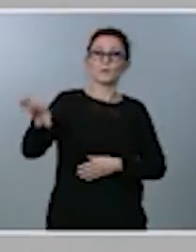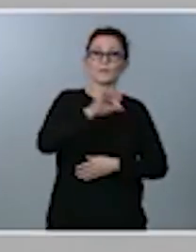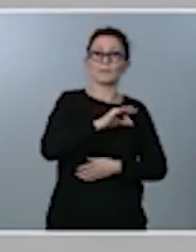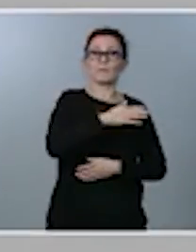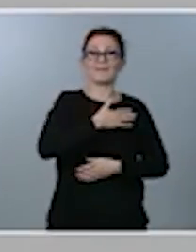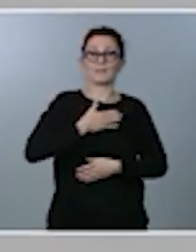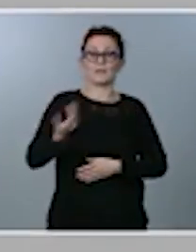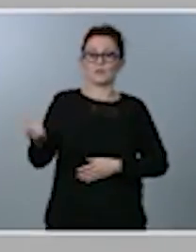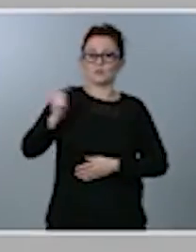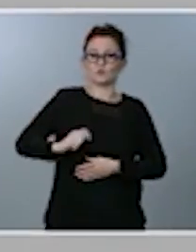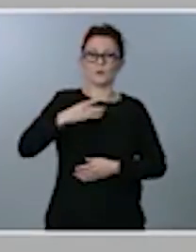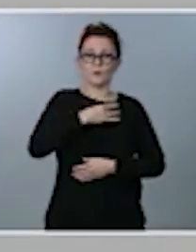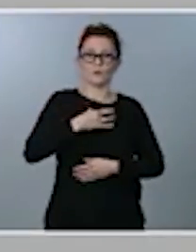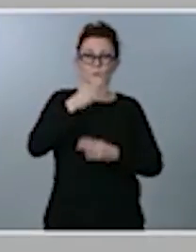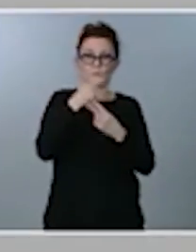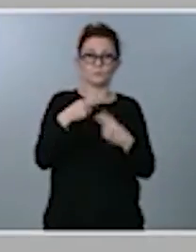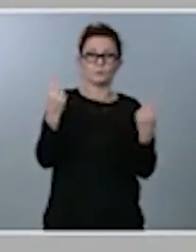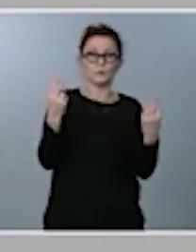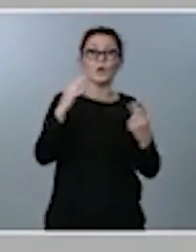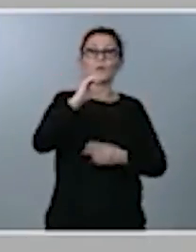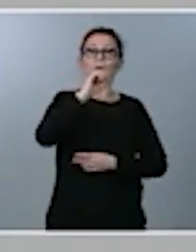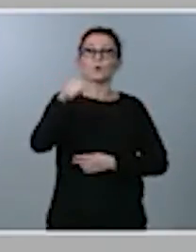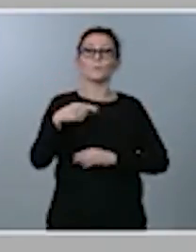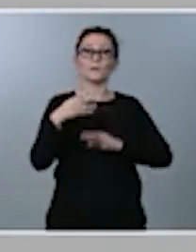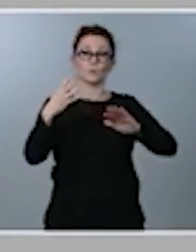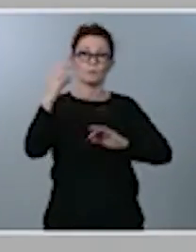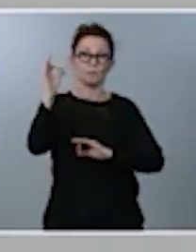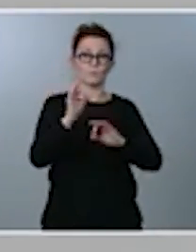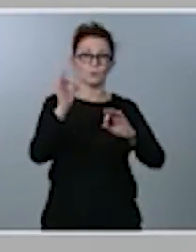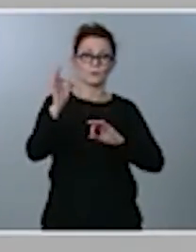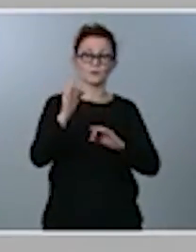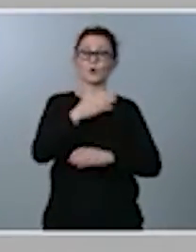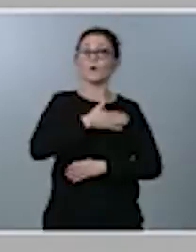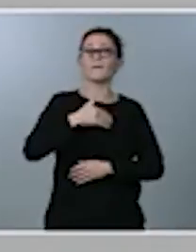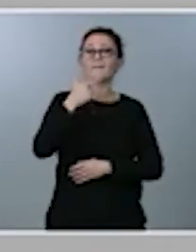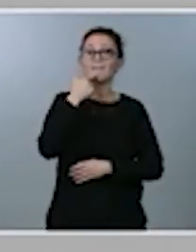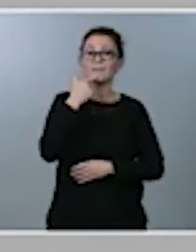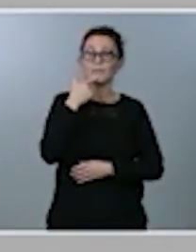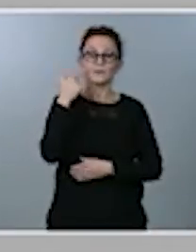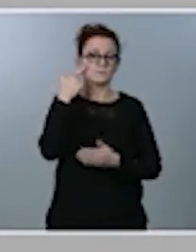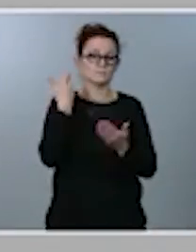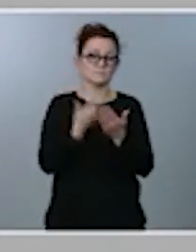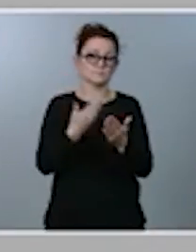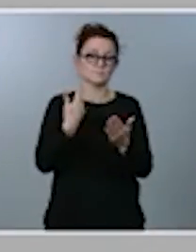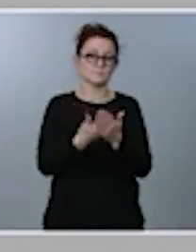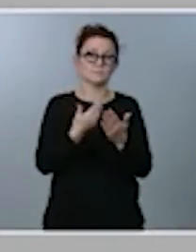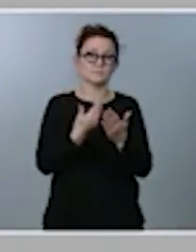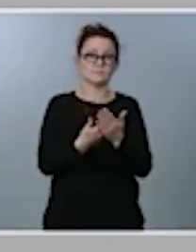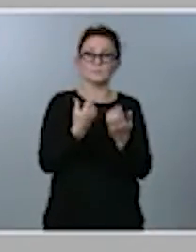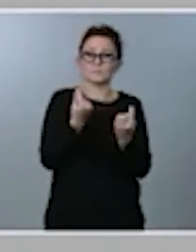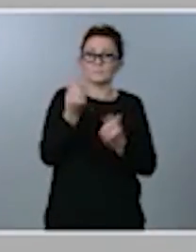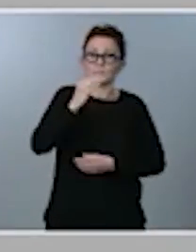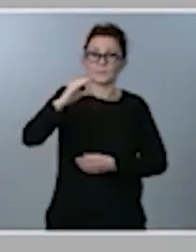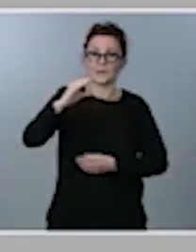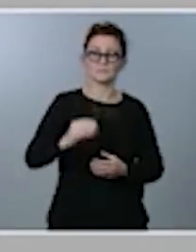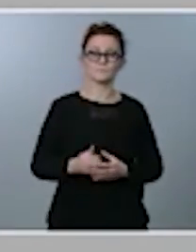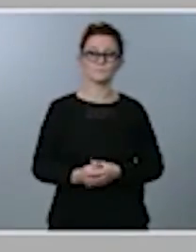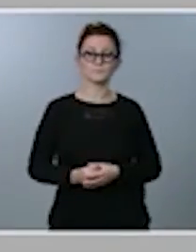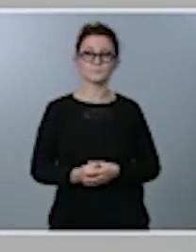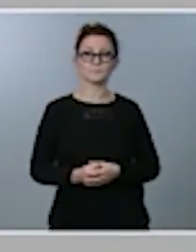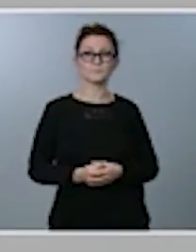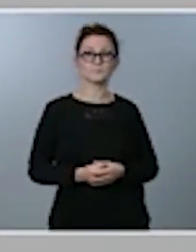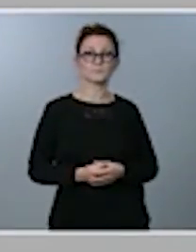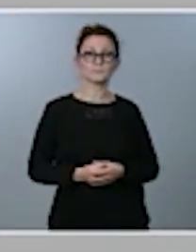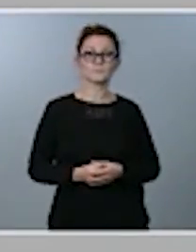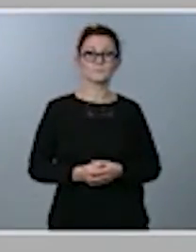empleados públicos un 0,9 por ciento, es decir, una garantía de su poder adquisitivo. El capítulo, por